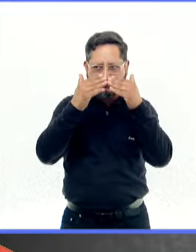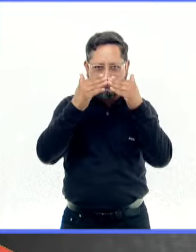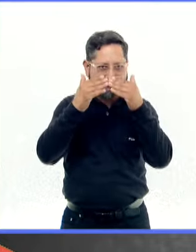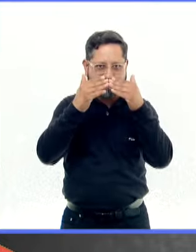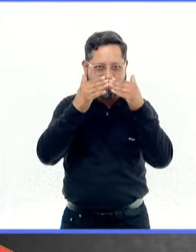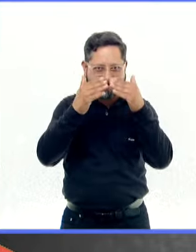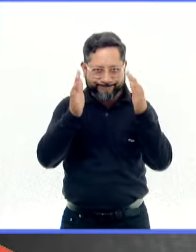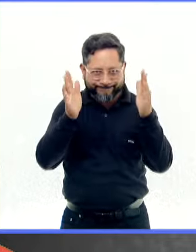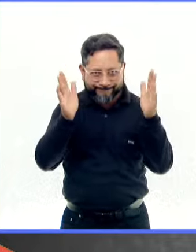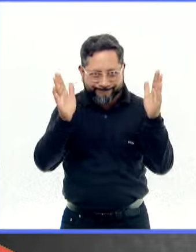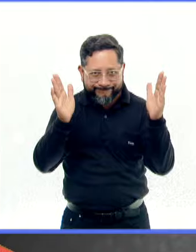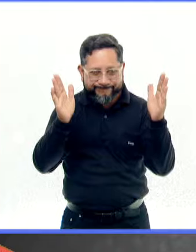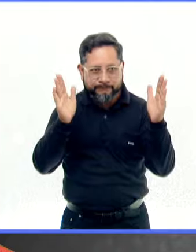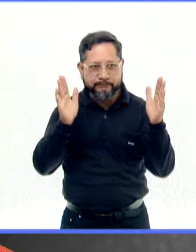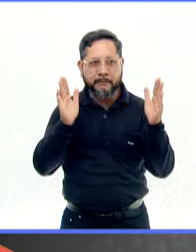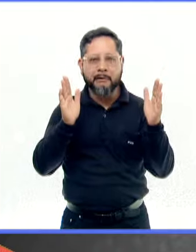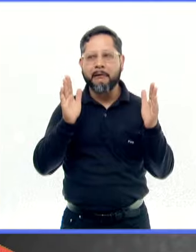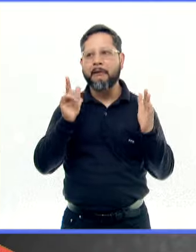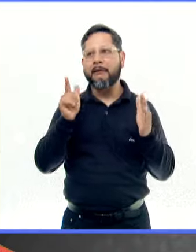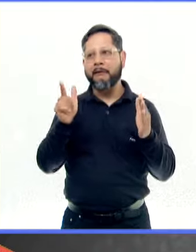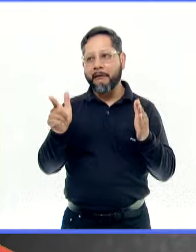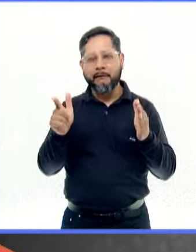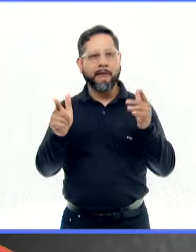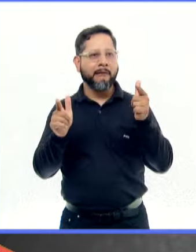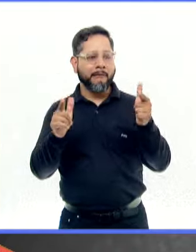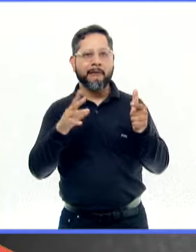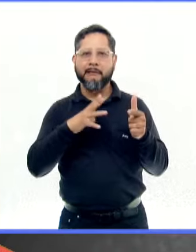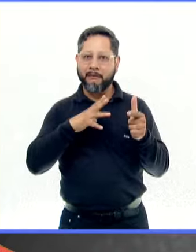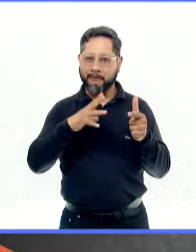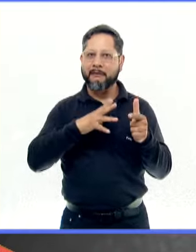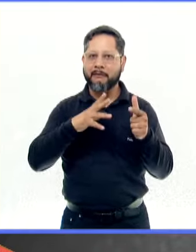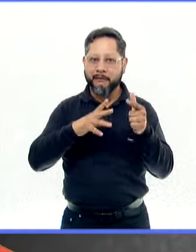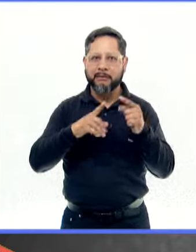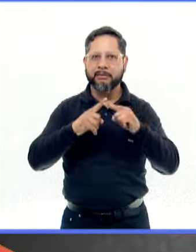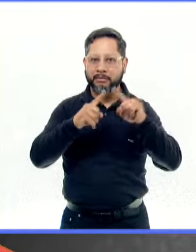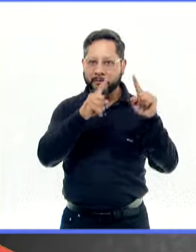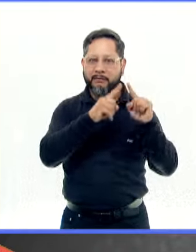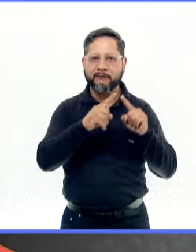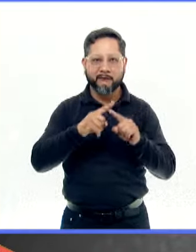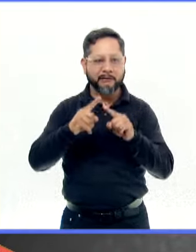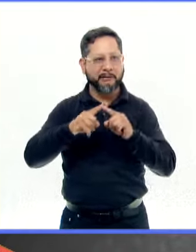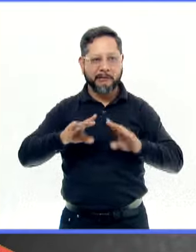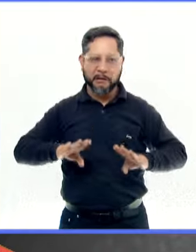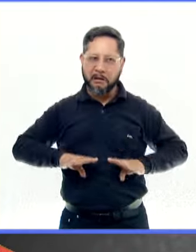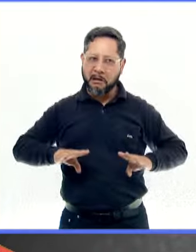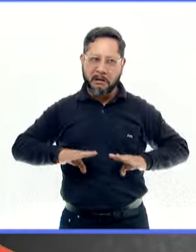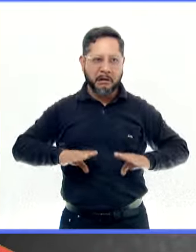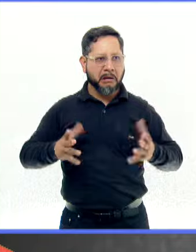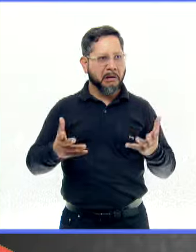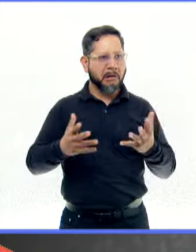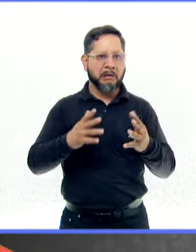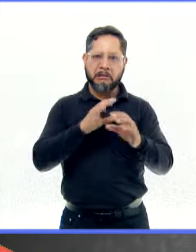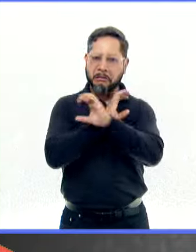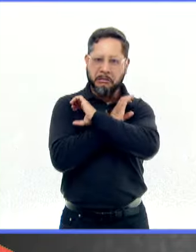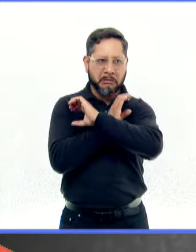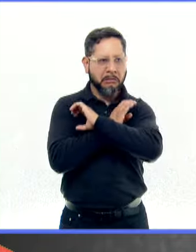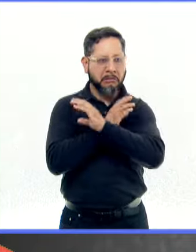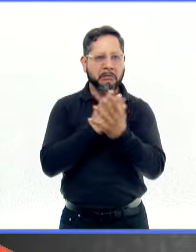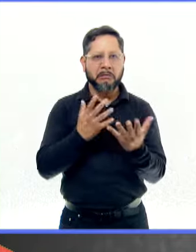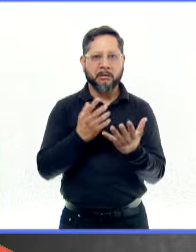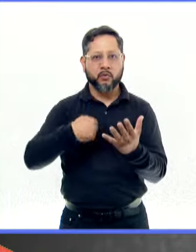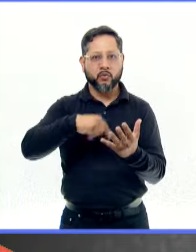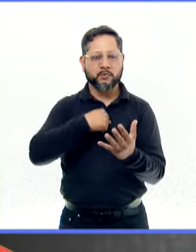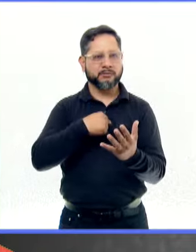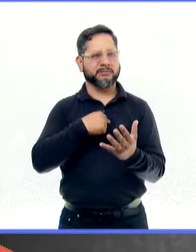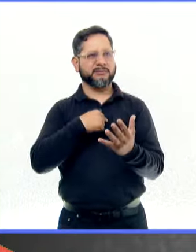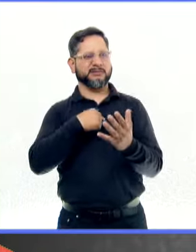que siempre tenemos que cubrir roles, expectativas, y de pronto ver manifestaciones conductuales que nos rompen ese esquema, generalmente